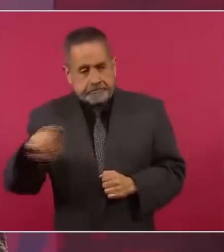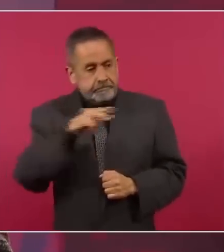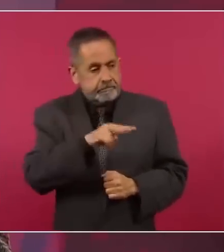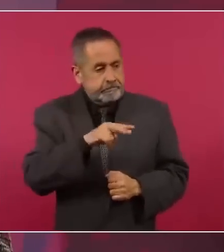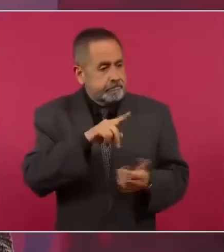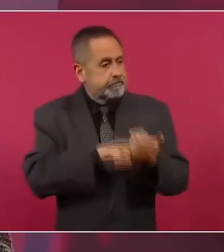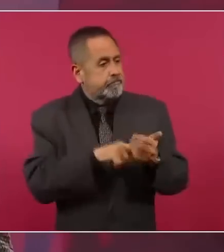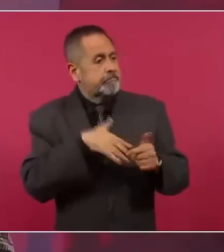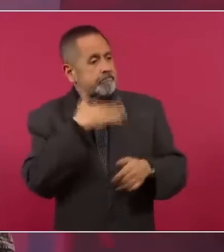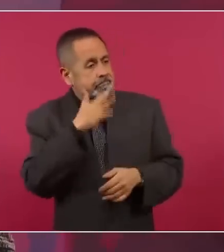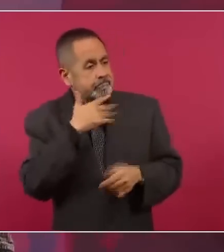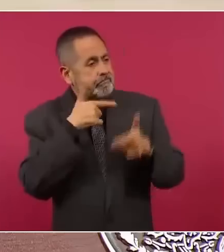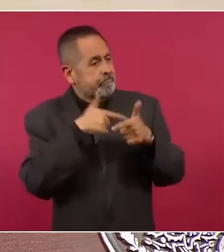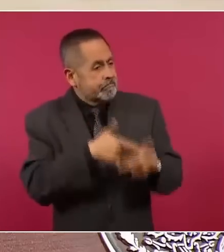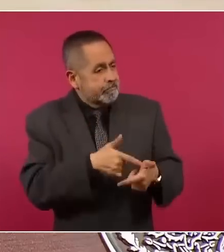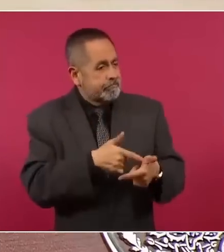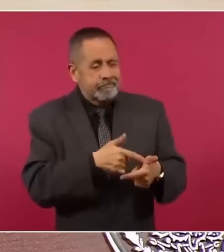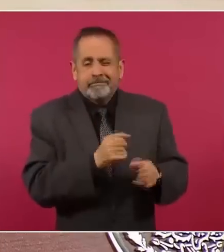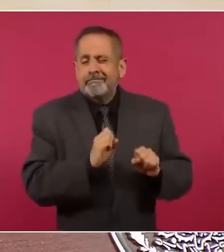impunidad en el país.